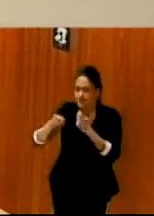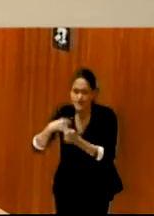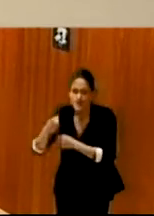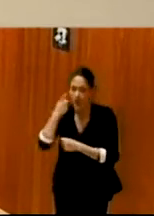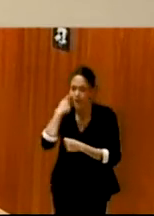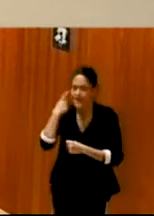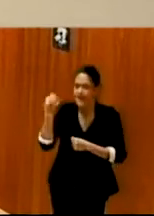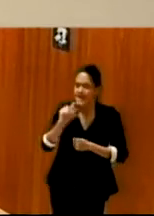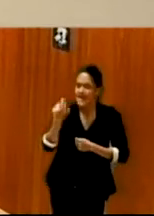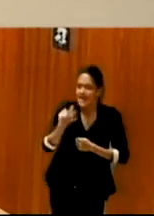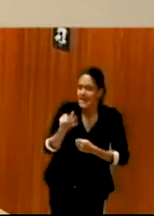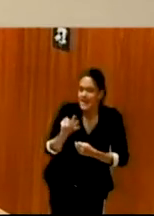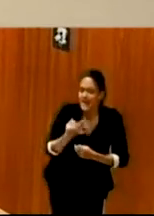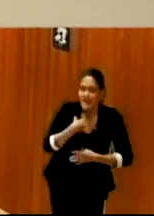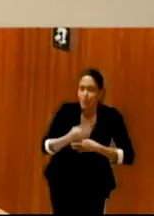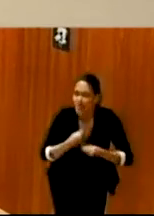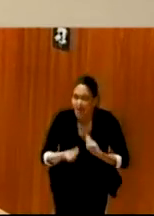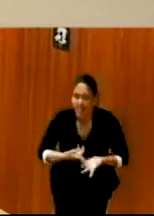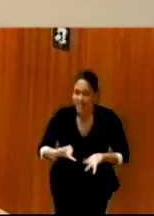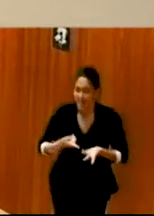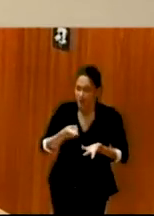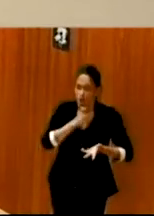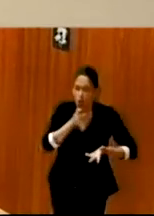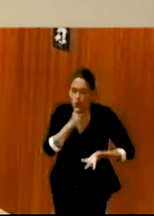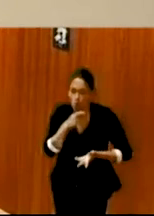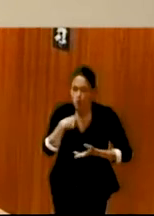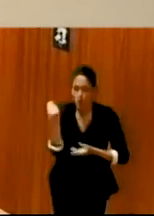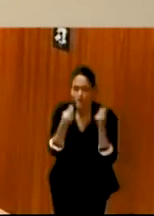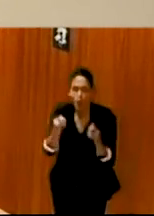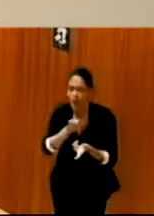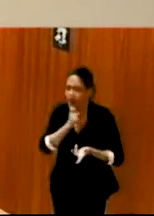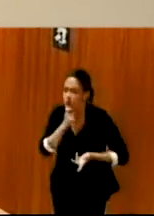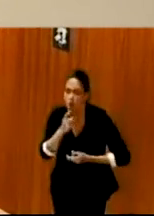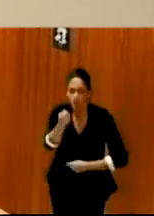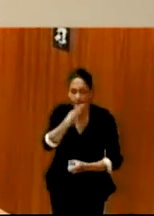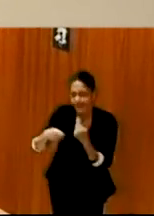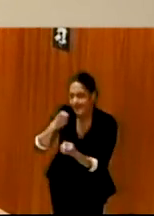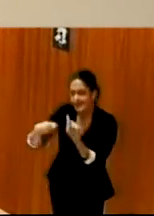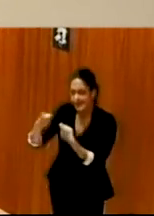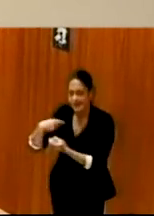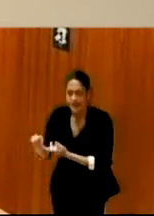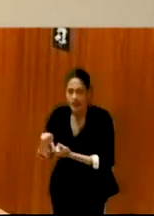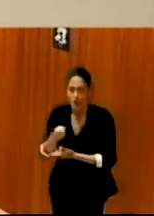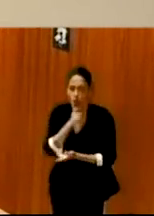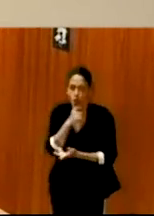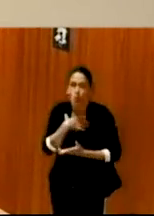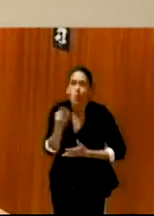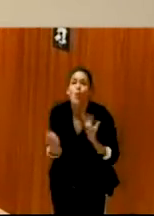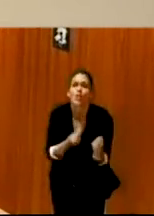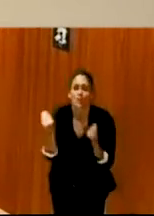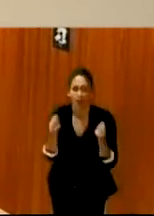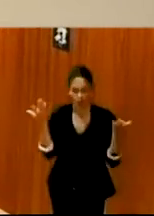llegado hasta aquí, pero ¿qué más se puede hacer? ¿De qué otra manera? ¿O así está bien? ¿O cómo podemos mejorar? Y vamos a escucharnos, ¿no?